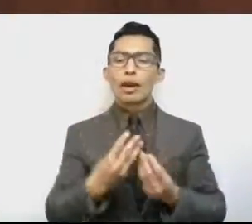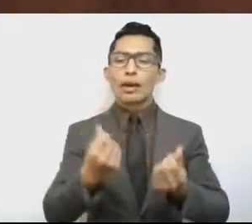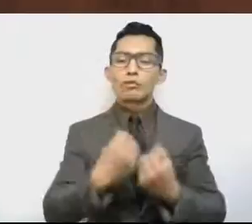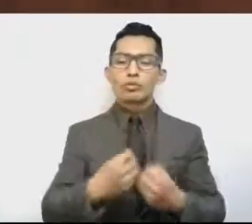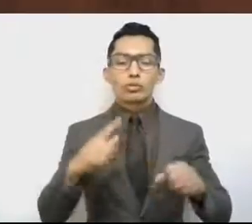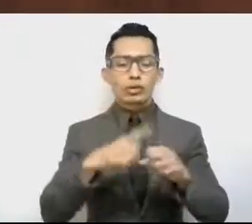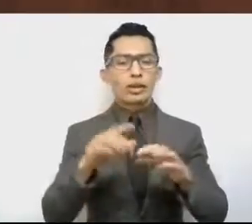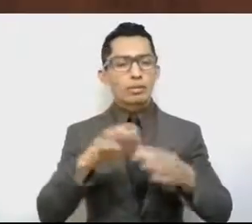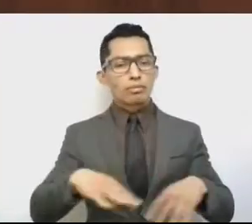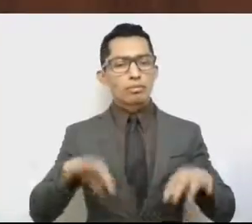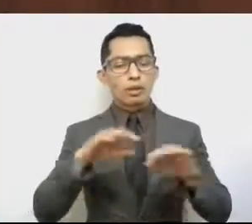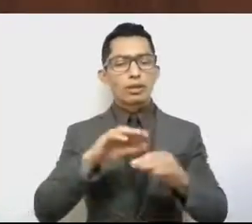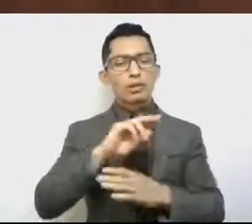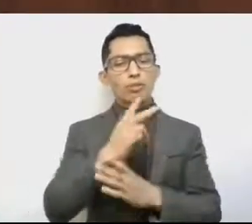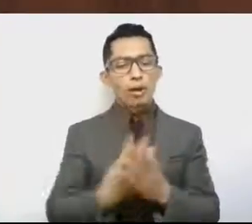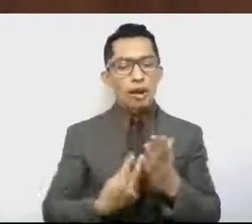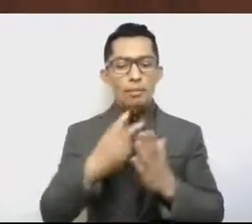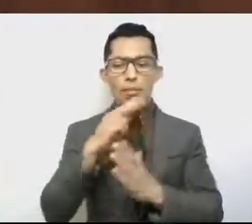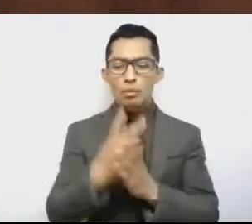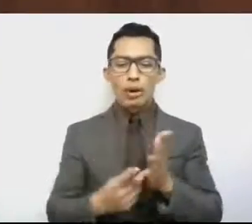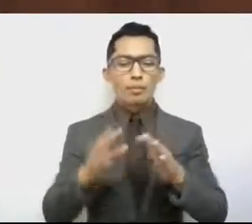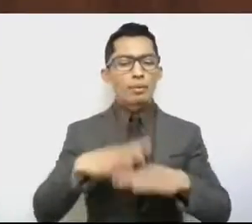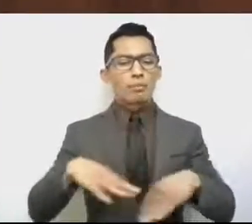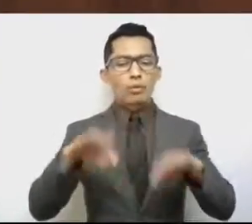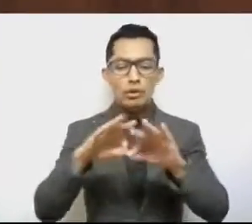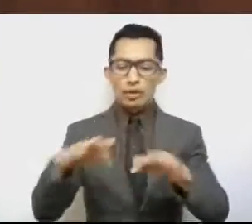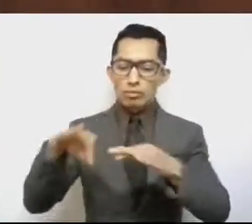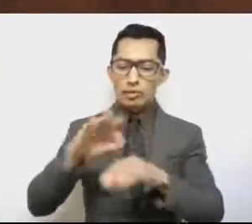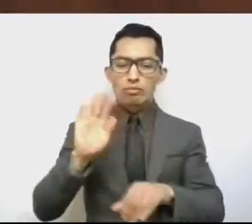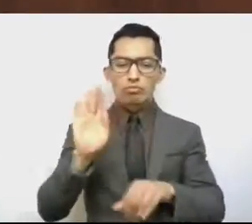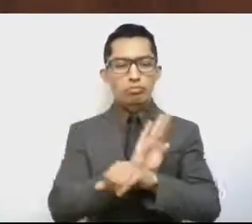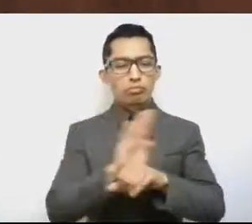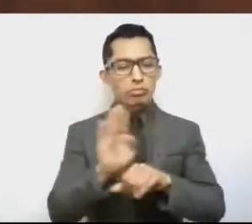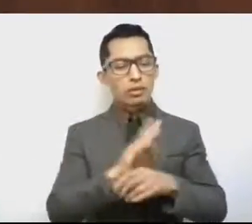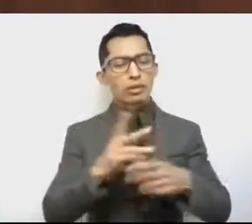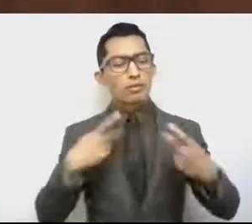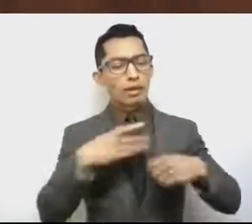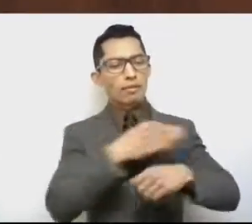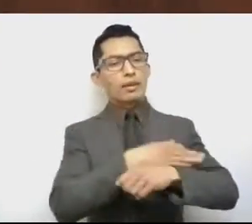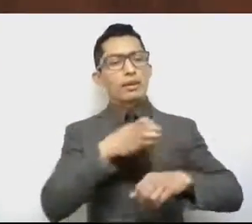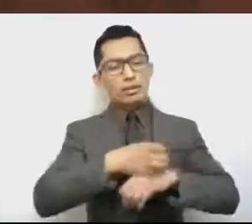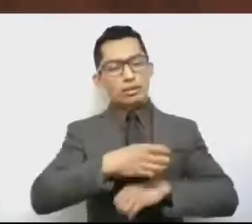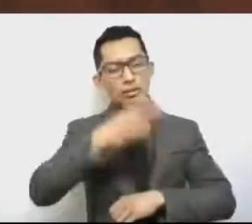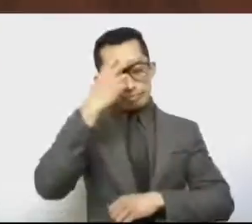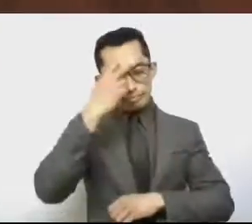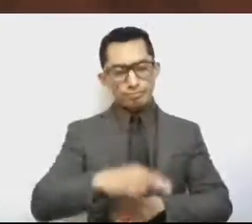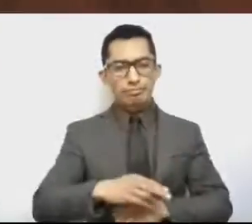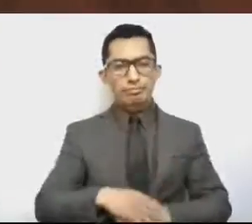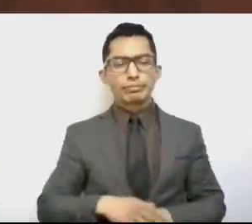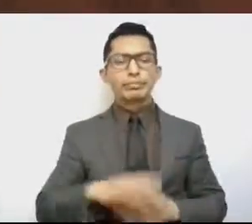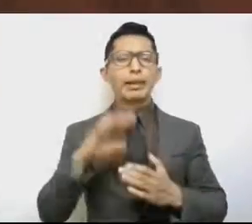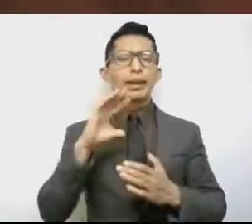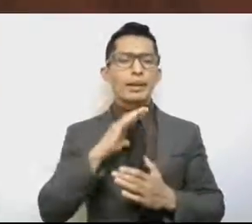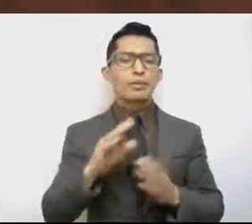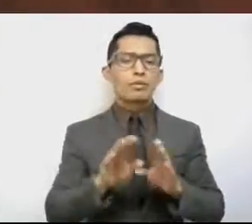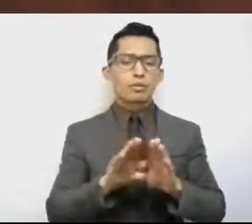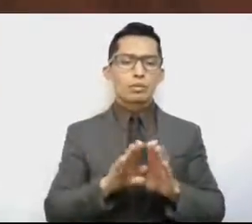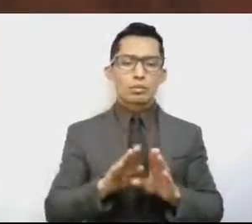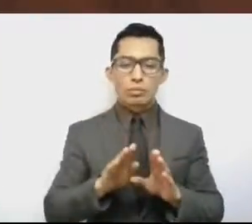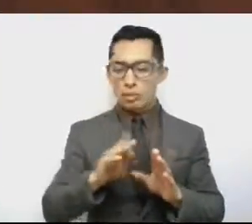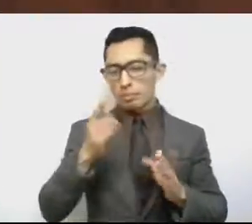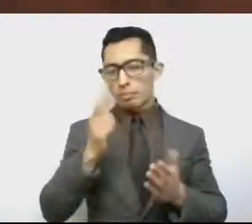a través de programas trascendentales para las familias mexiquenses, a través del Salario Rosa,